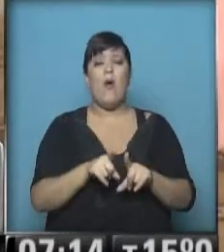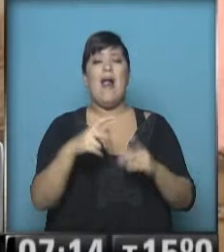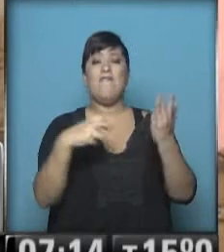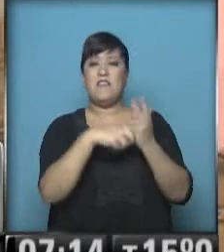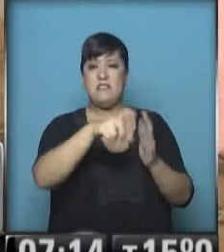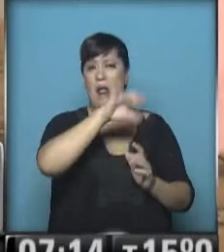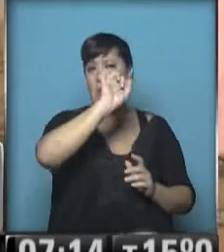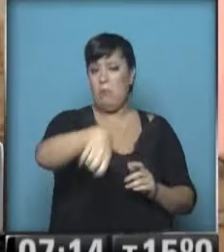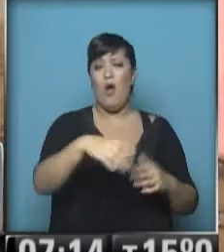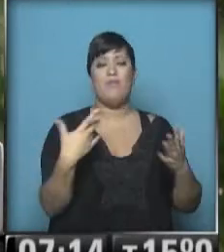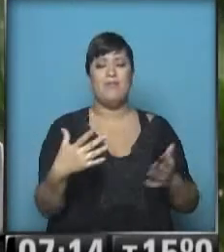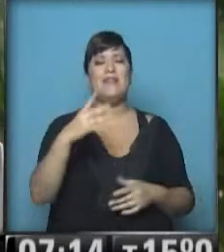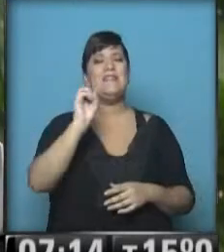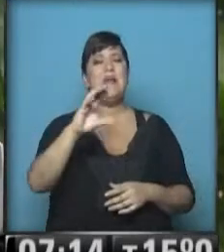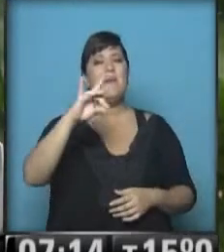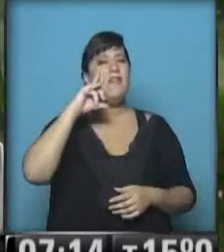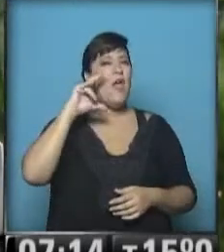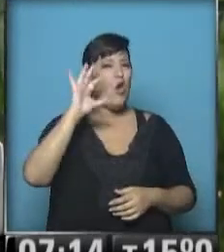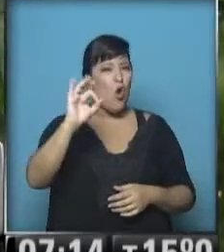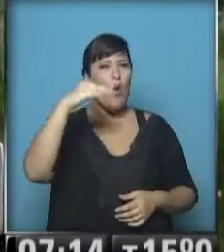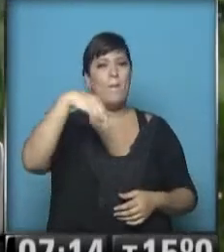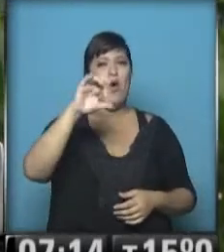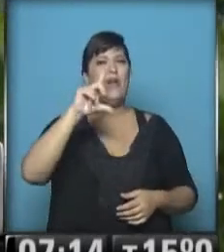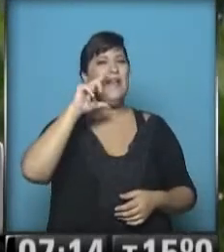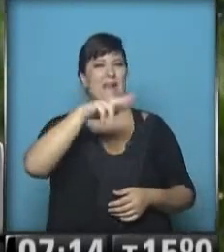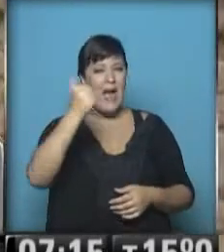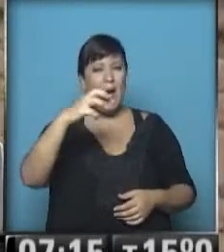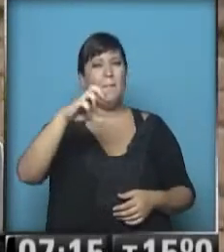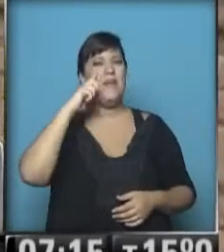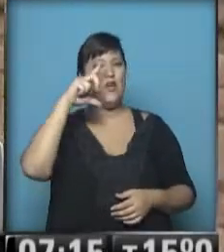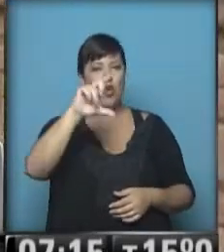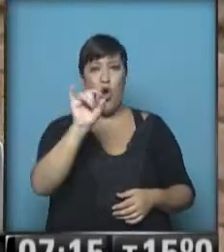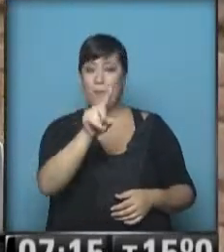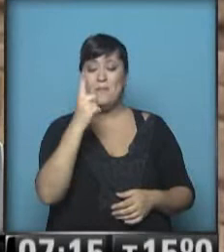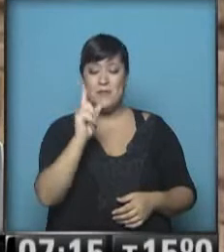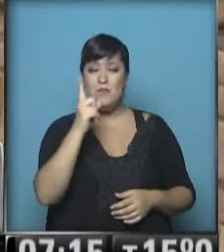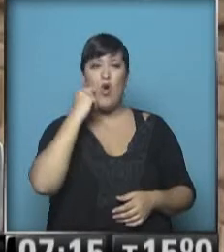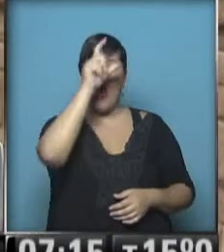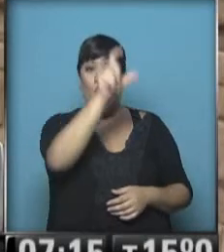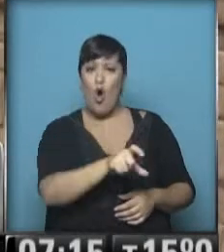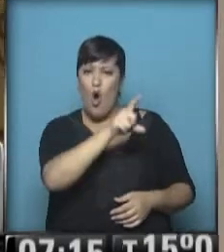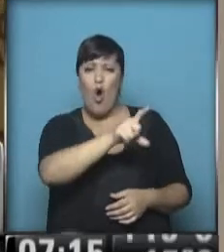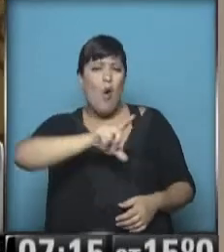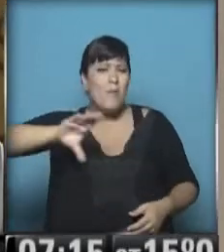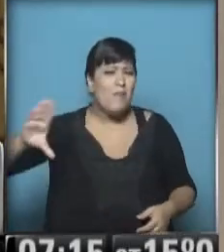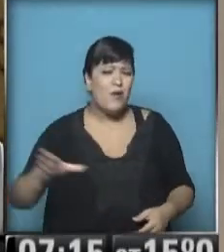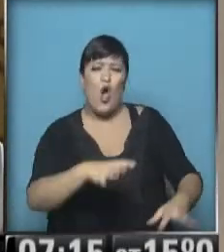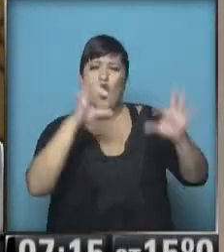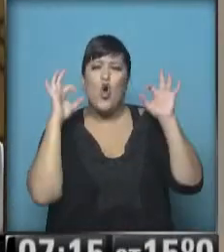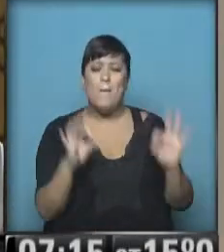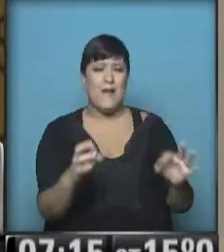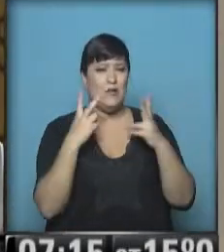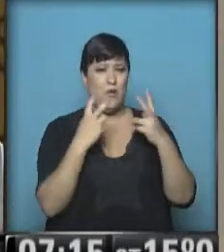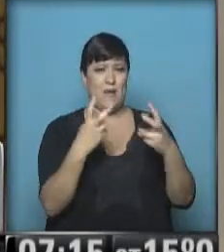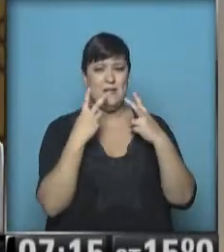usted recordaba este nombre, Diego Molina, Diego Molina Pico, fue el hombre que llevó adelante toda la investigación